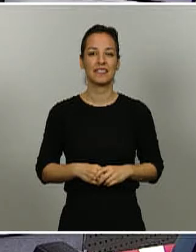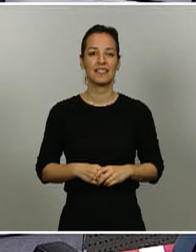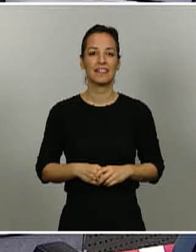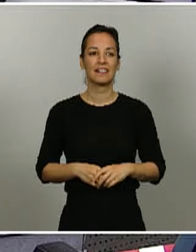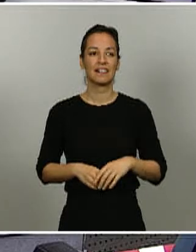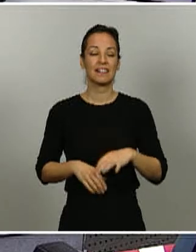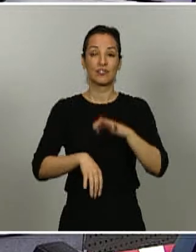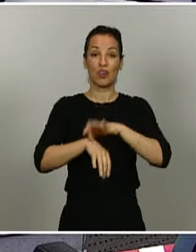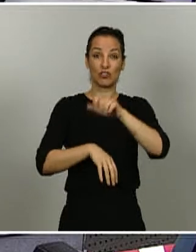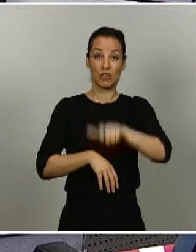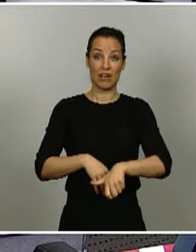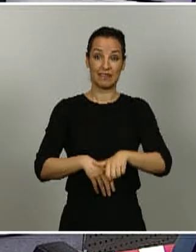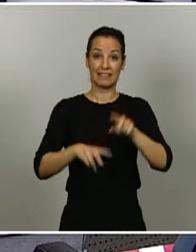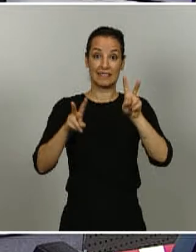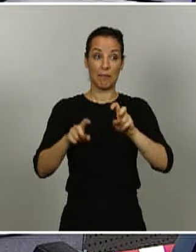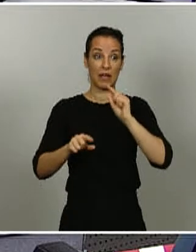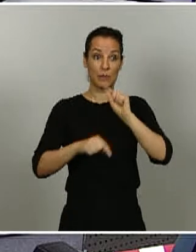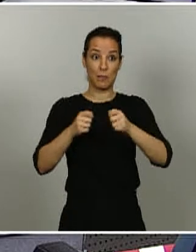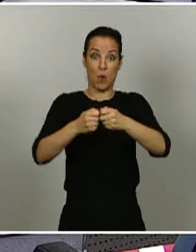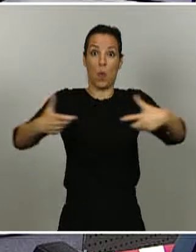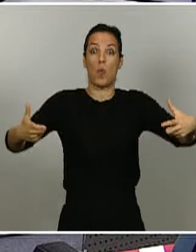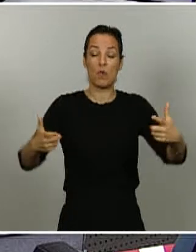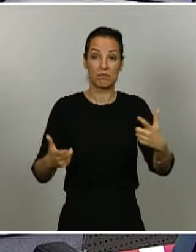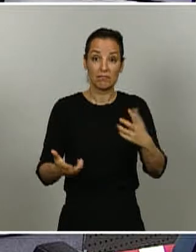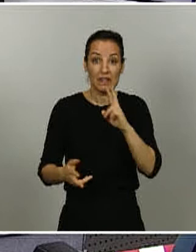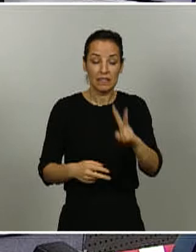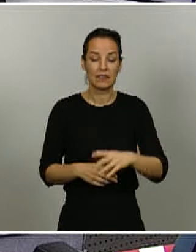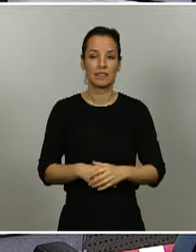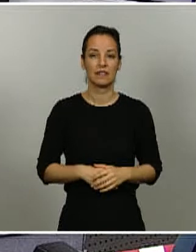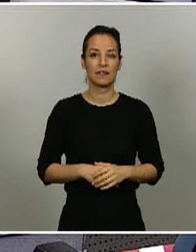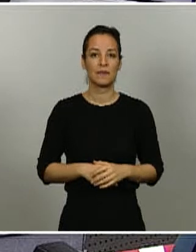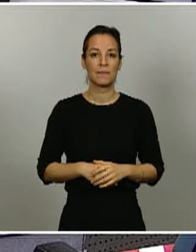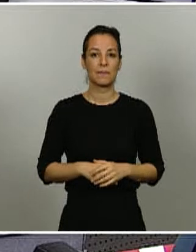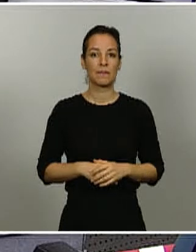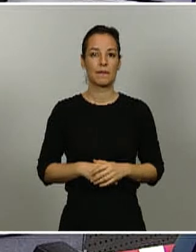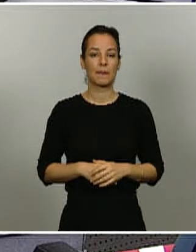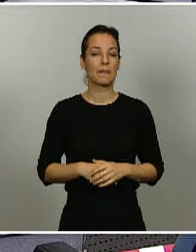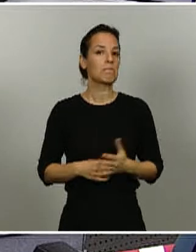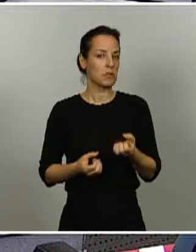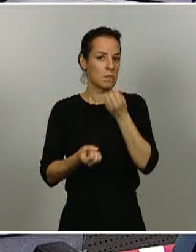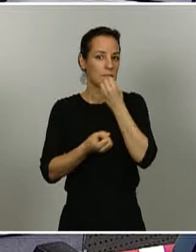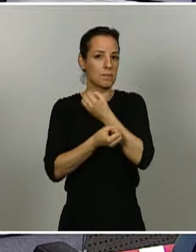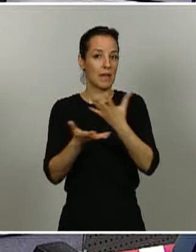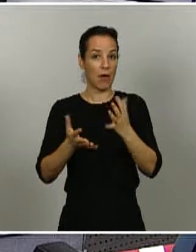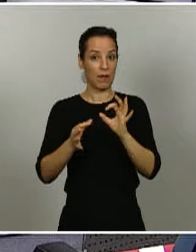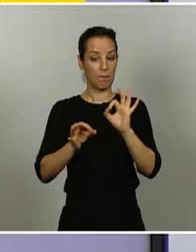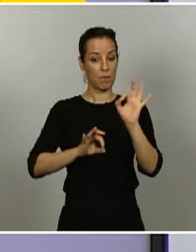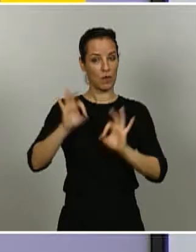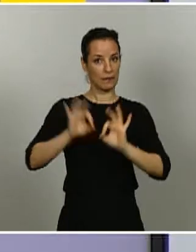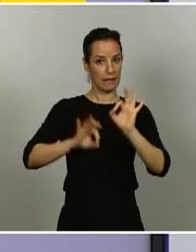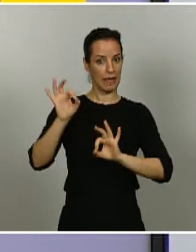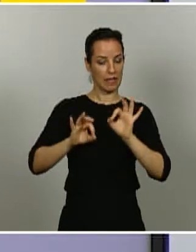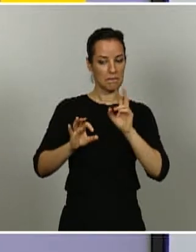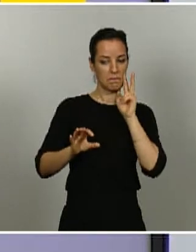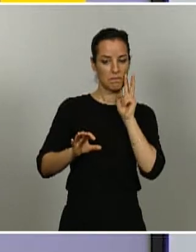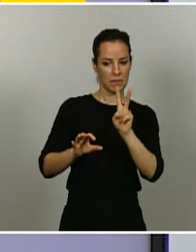Apollán. Puedo decir únicamente que la prevalencia que estamos encontrando está muy lejos de poder afirmar o de permitirnos